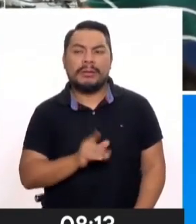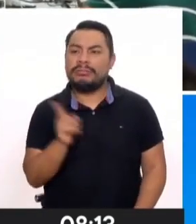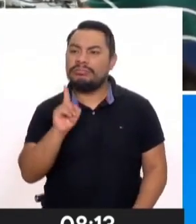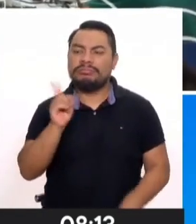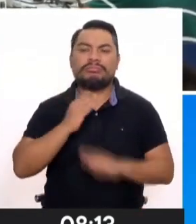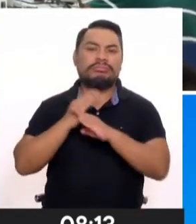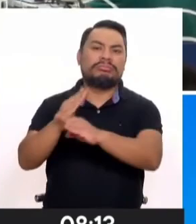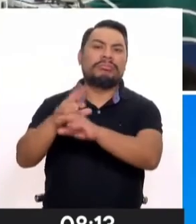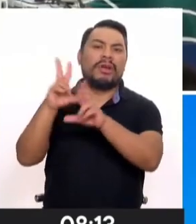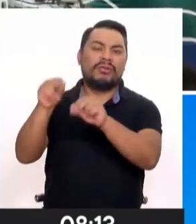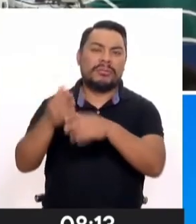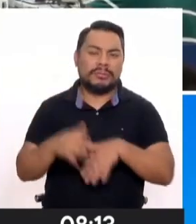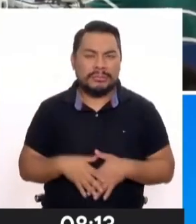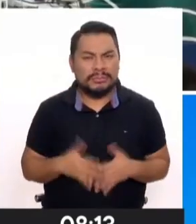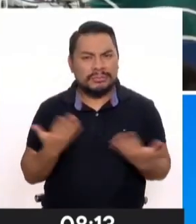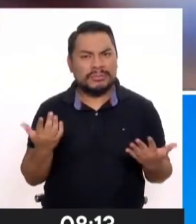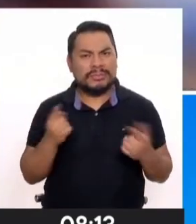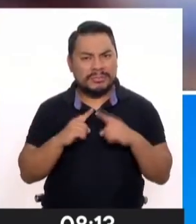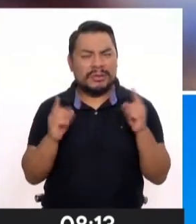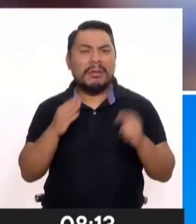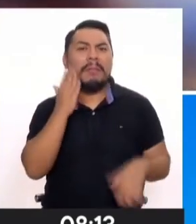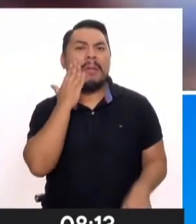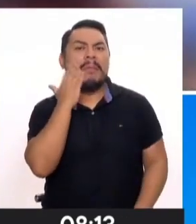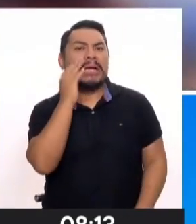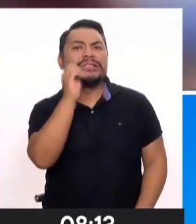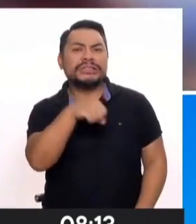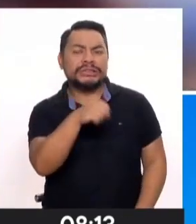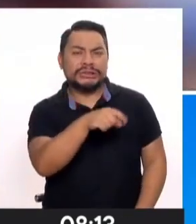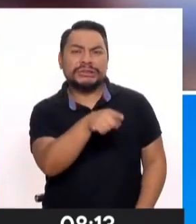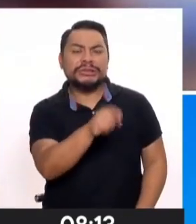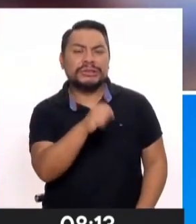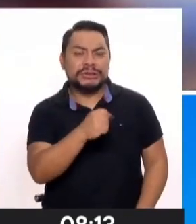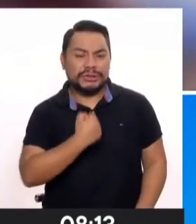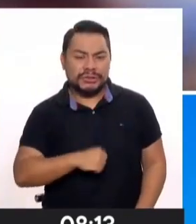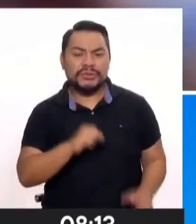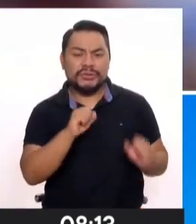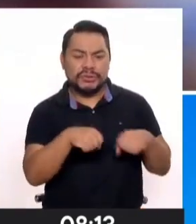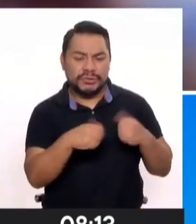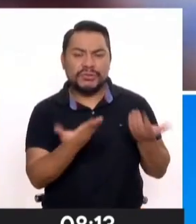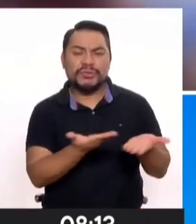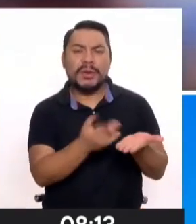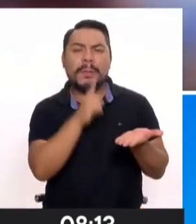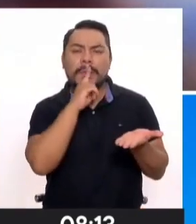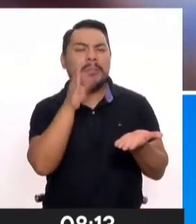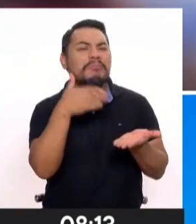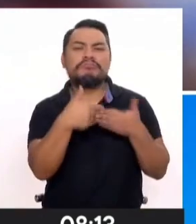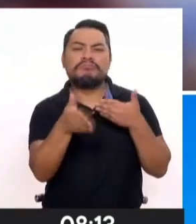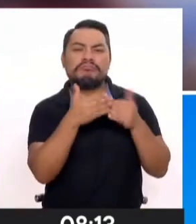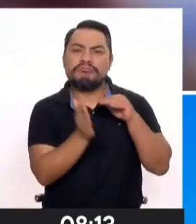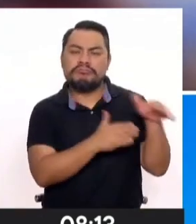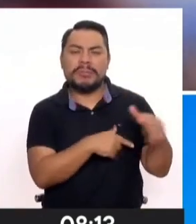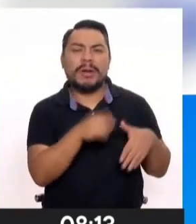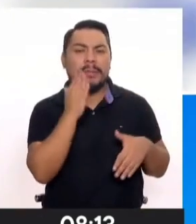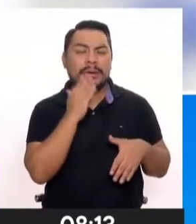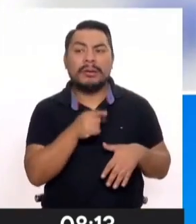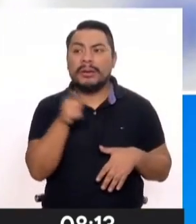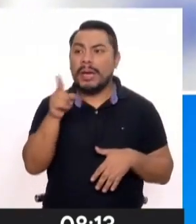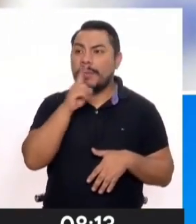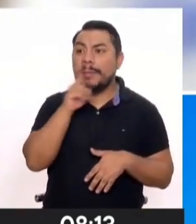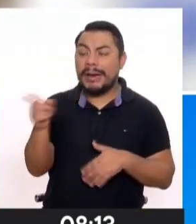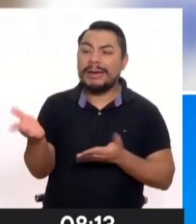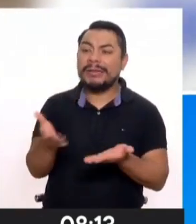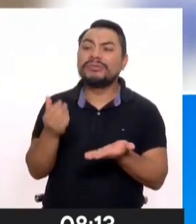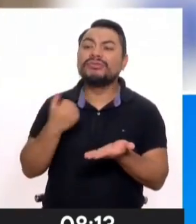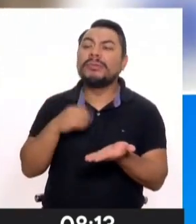distinto, de otro orden, pero al final era un asunto de inscripción en el registro y una norma discriminatoria.